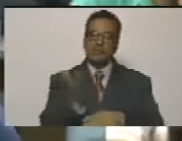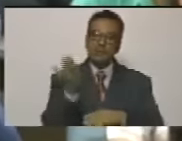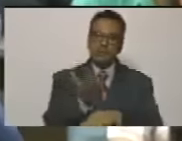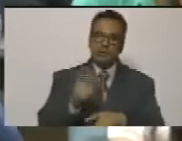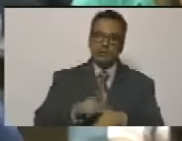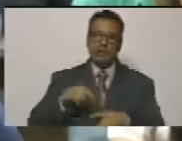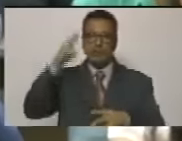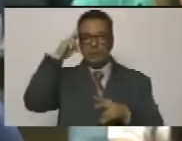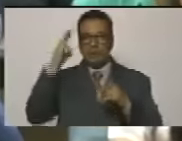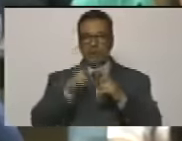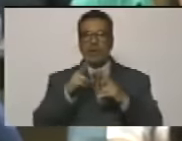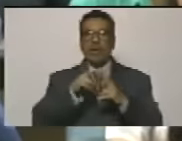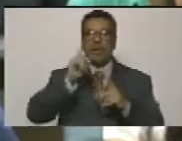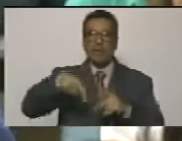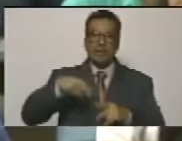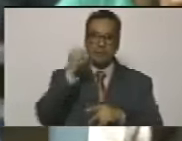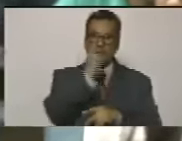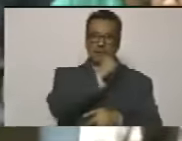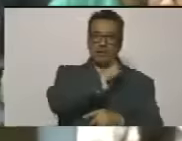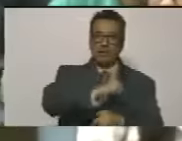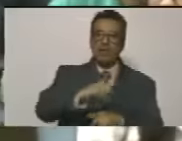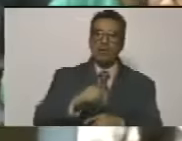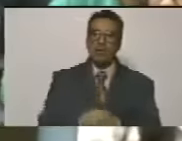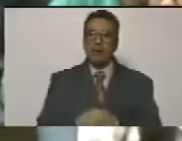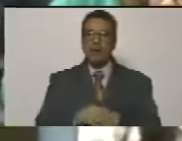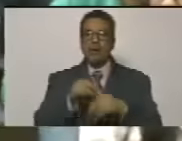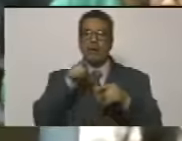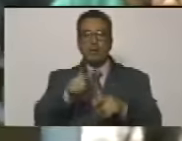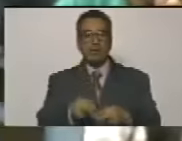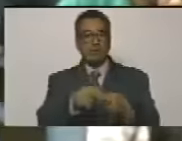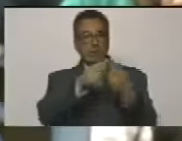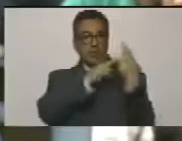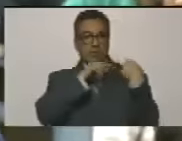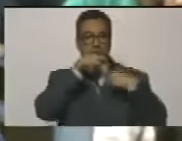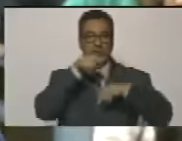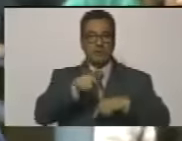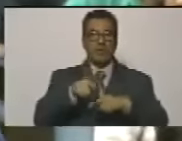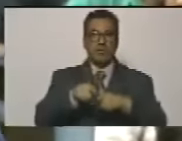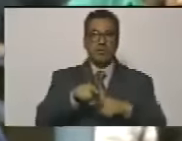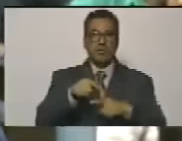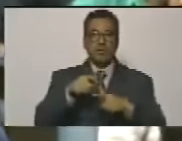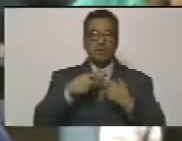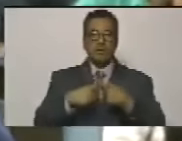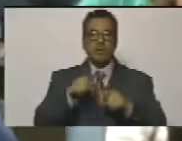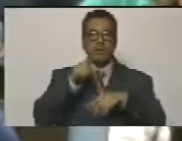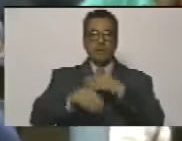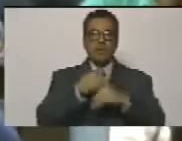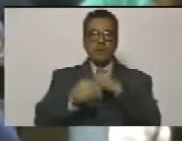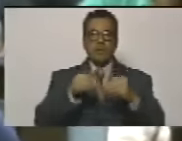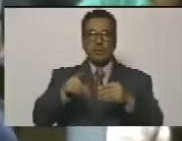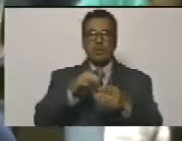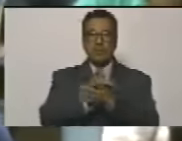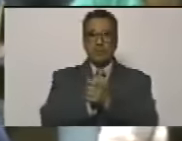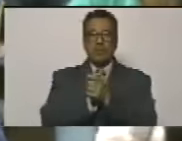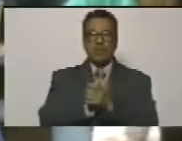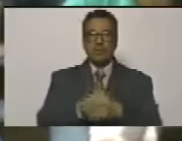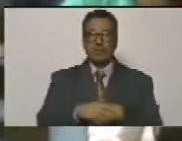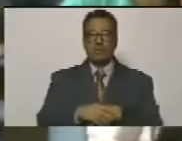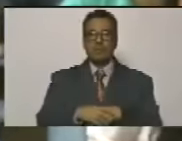desconocidos asesinados son responsabilidad de los que otrora fueron sus colegas